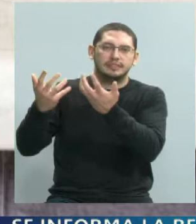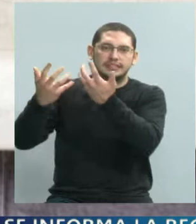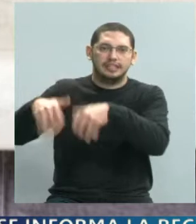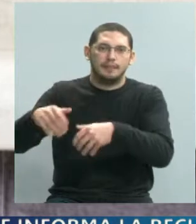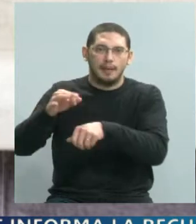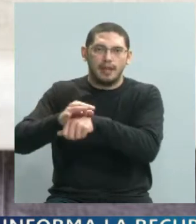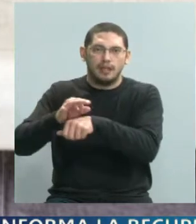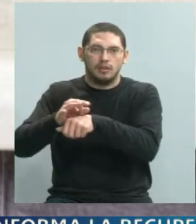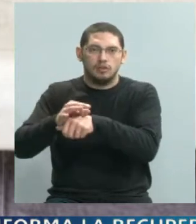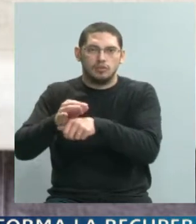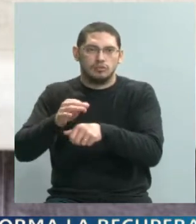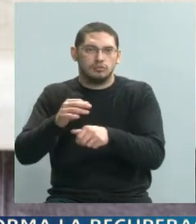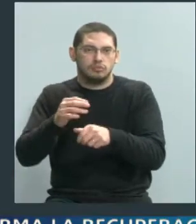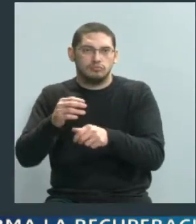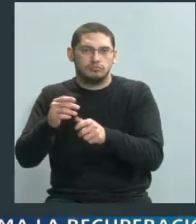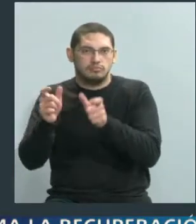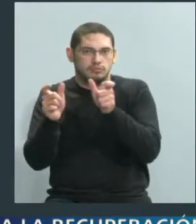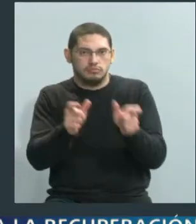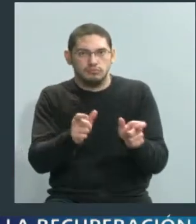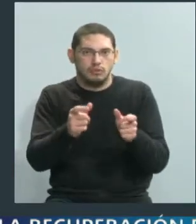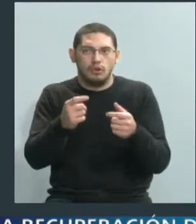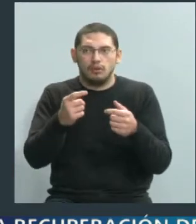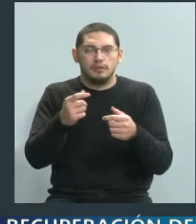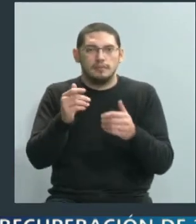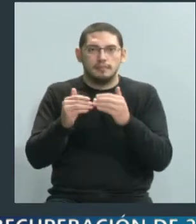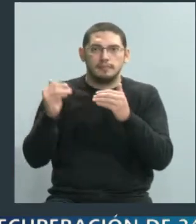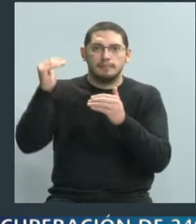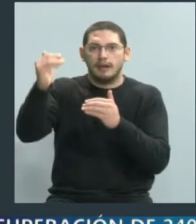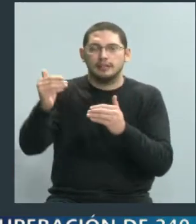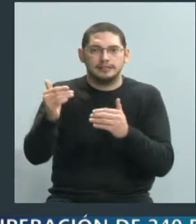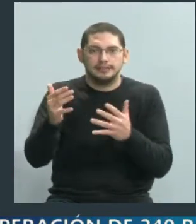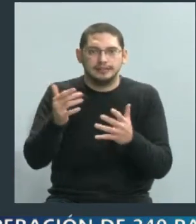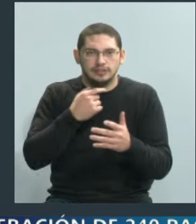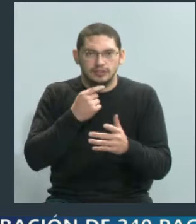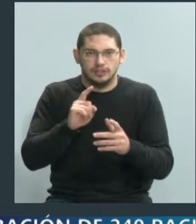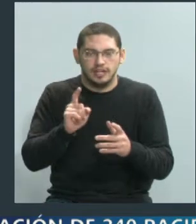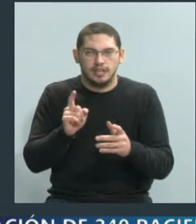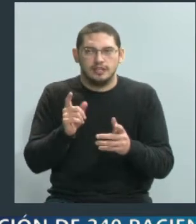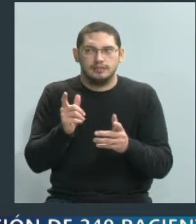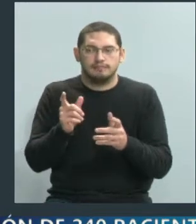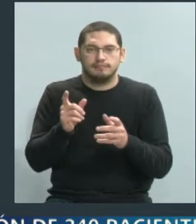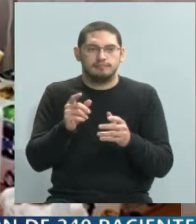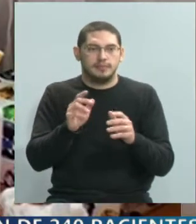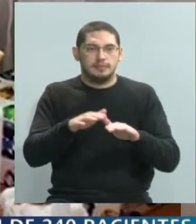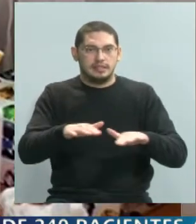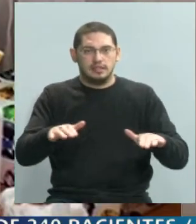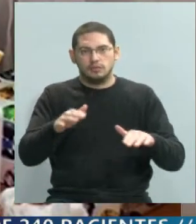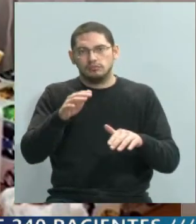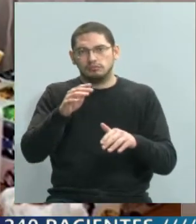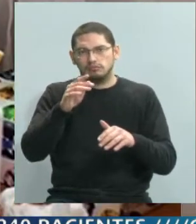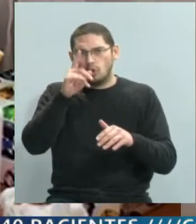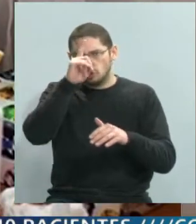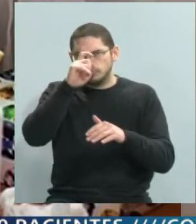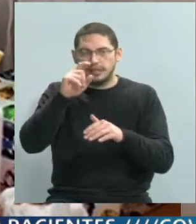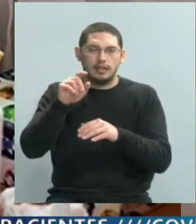sistema médico. En estos casos, los niños son hospitalizados con mucha